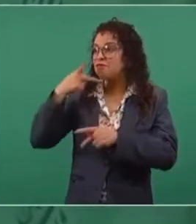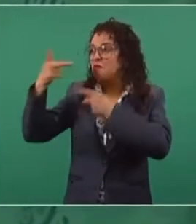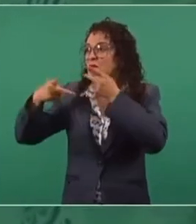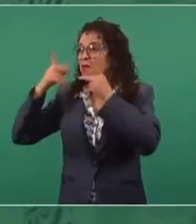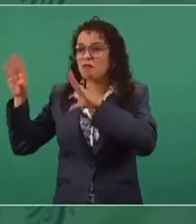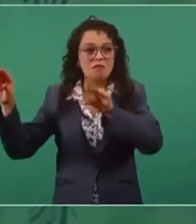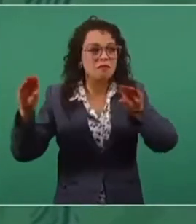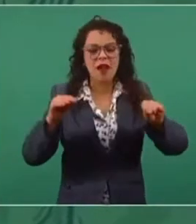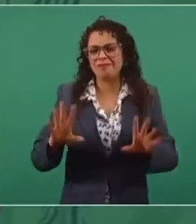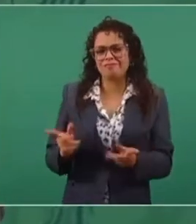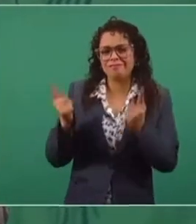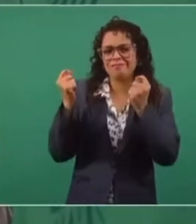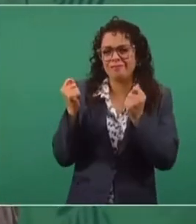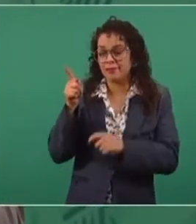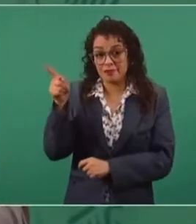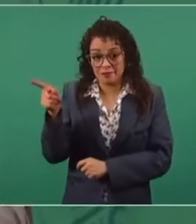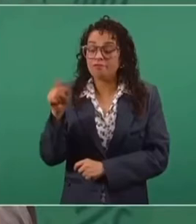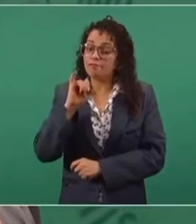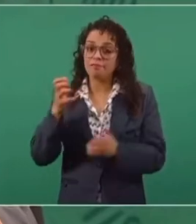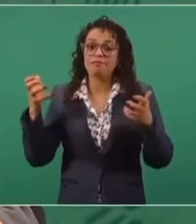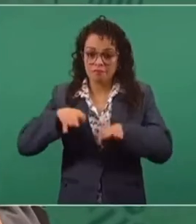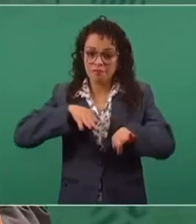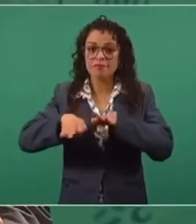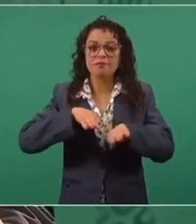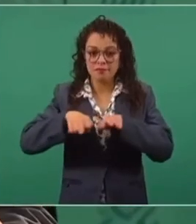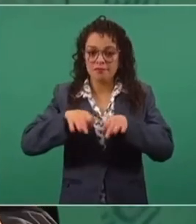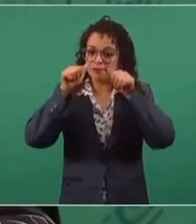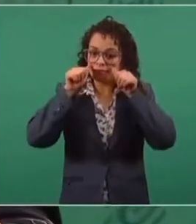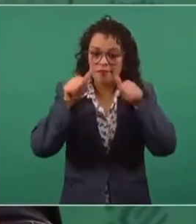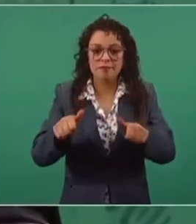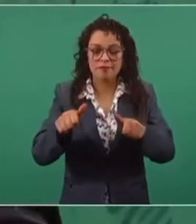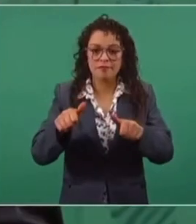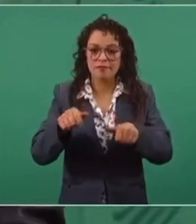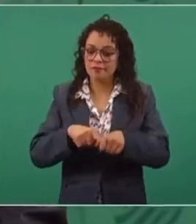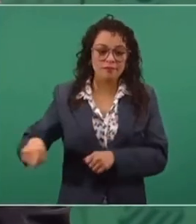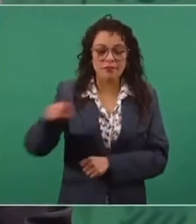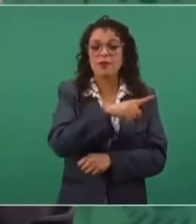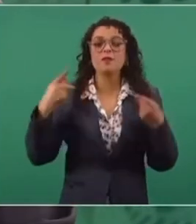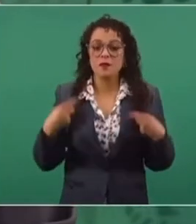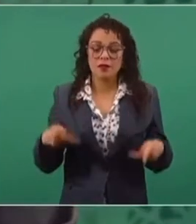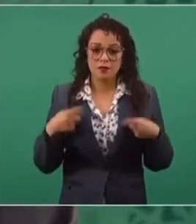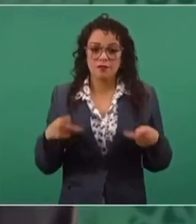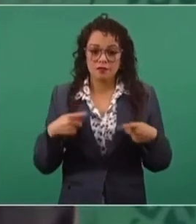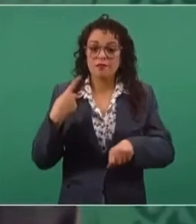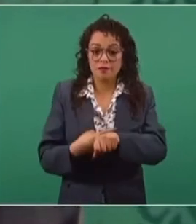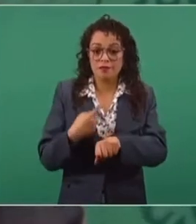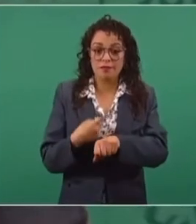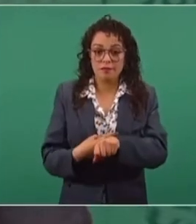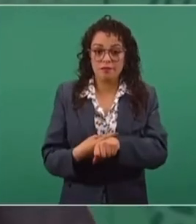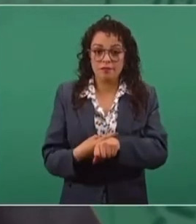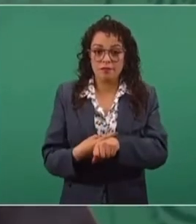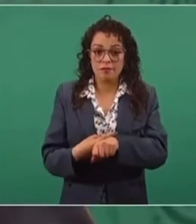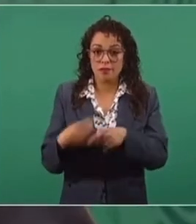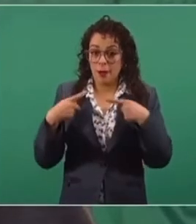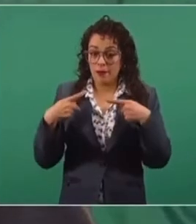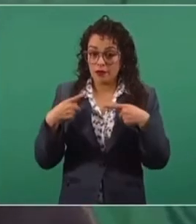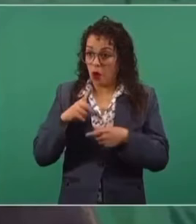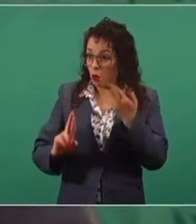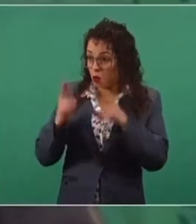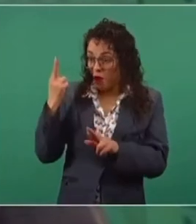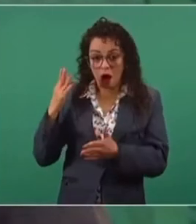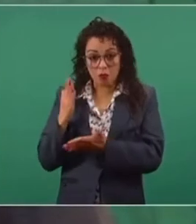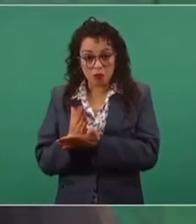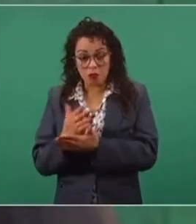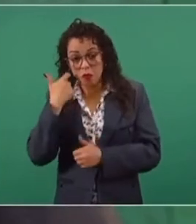a cumplir con su misión humanitaria. No tuvimos un paro, no se politizó